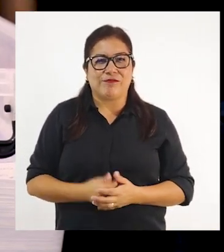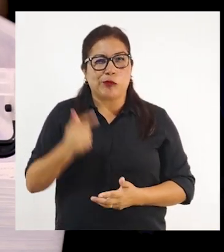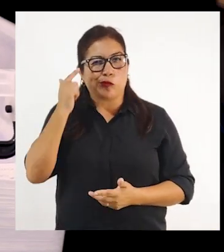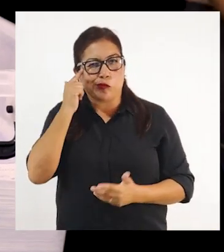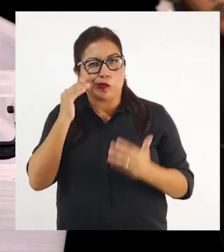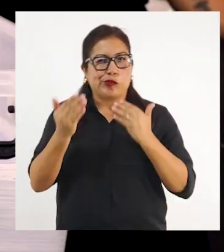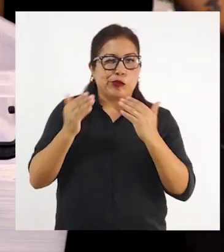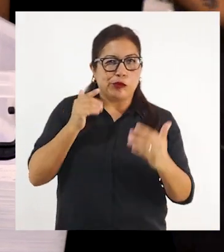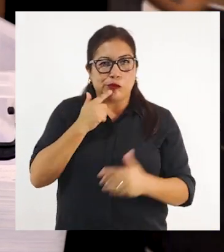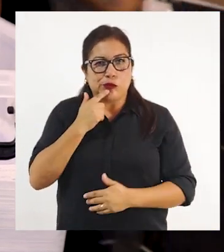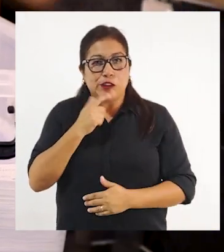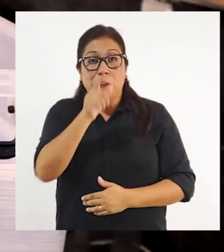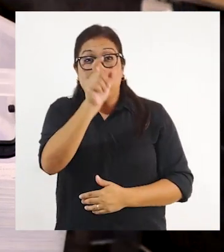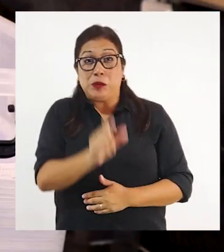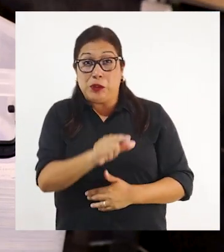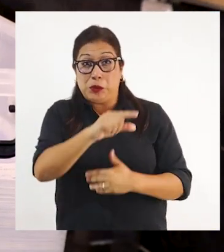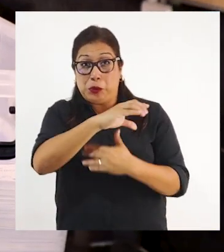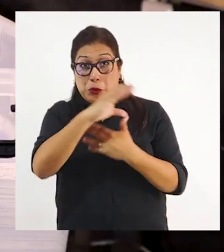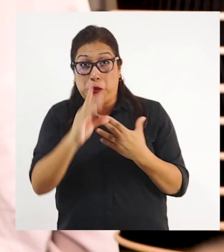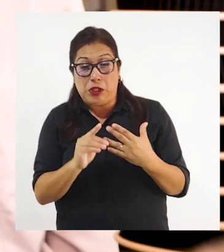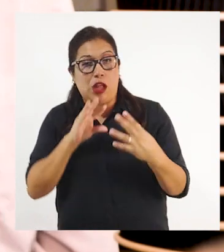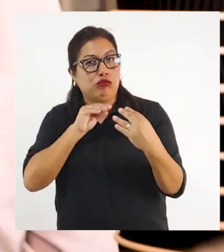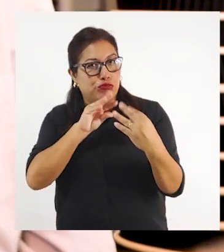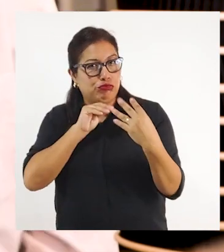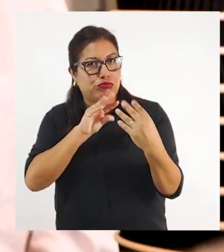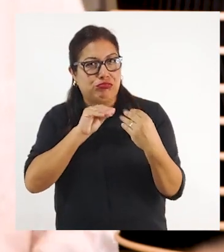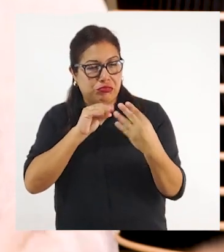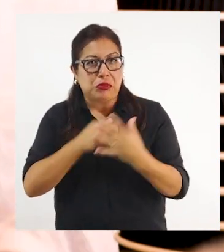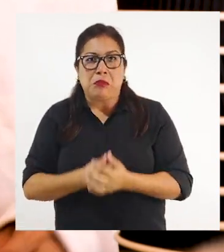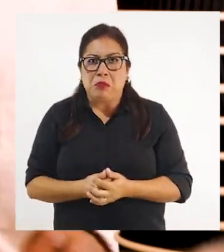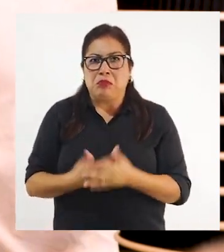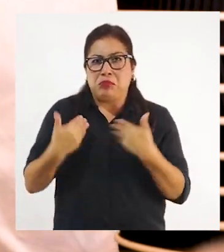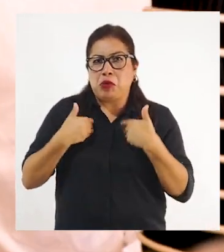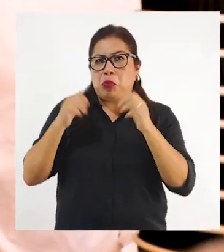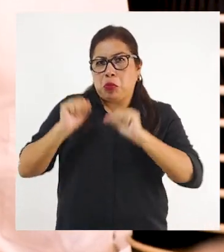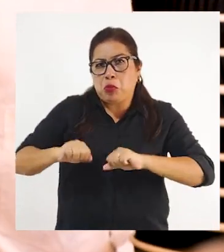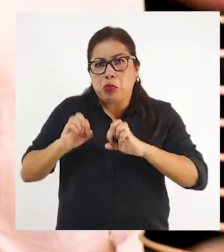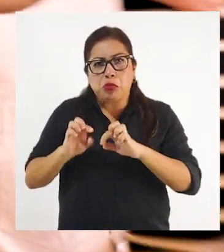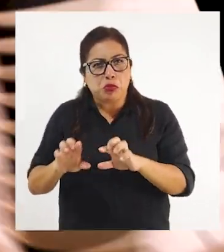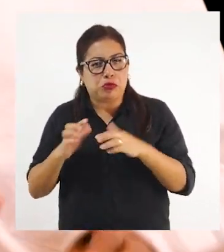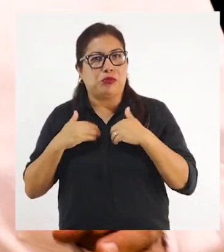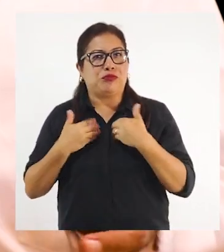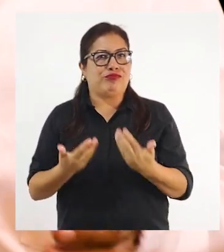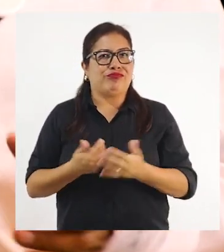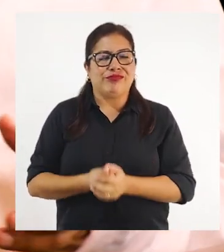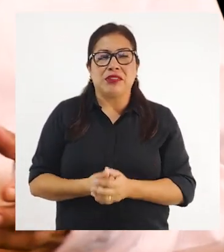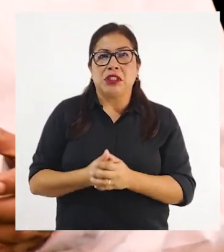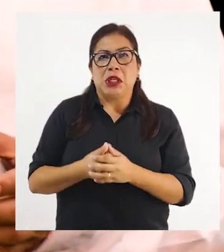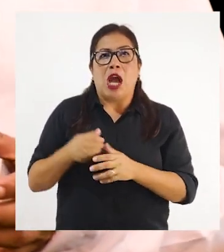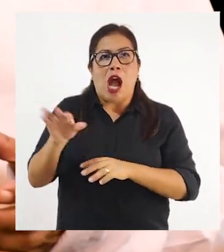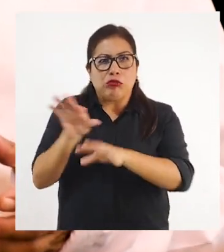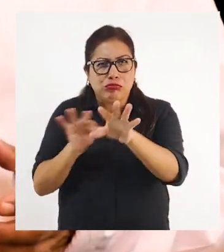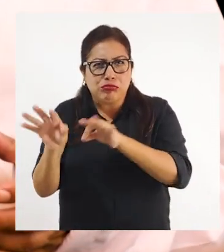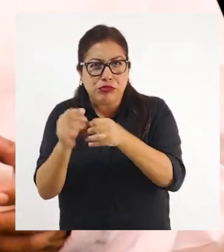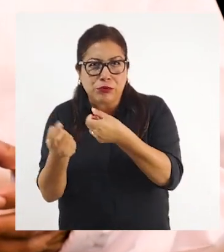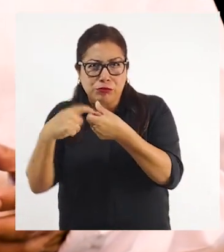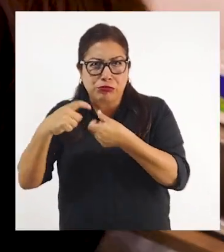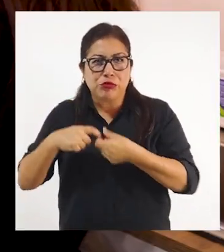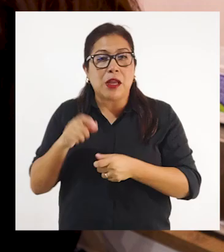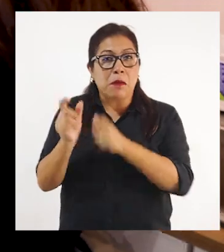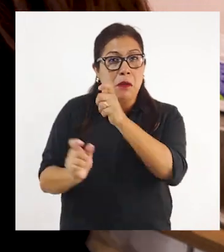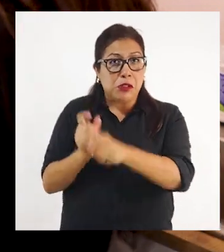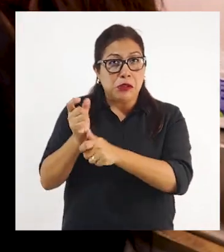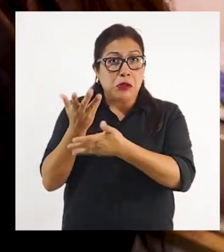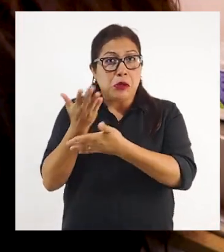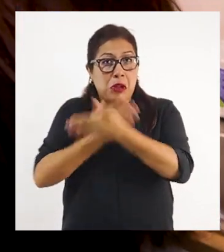Entonces, luego con esta persona del Conais con la que estaba conversando, dije, tal vez podemos tener la posibilidad de comenzar a contratar a una persona